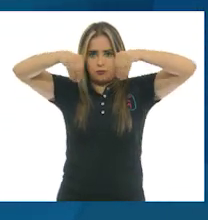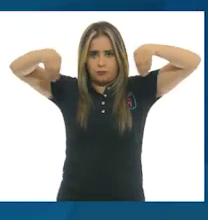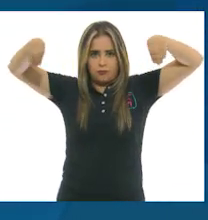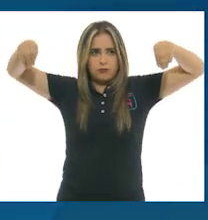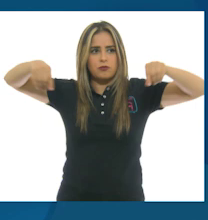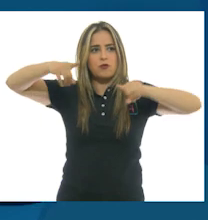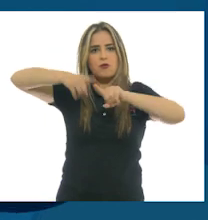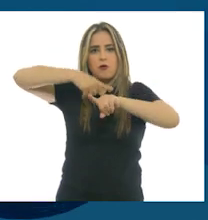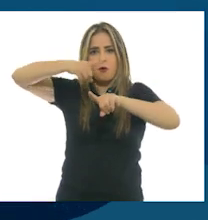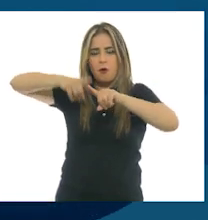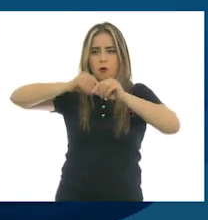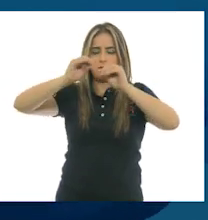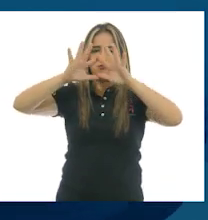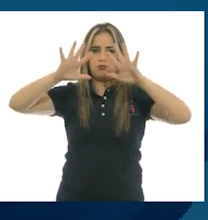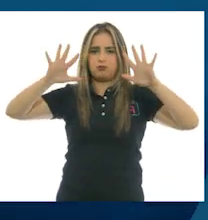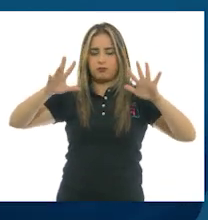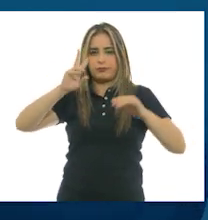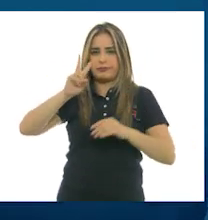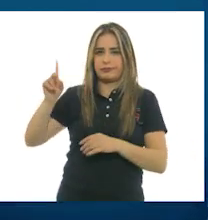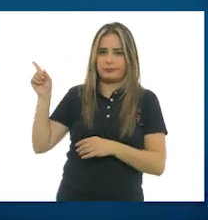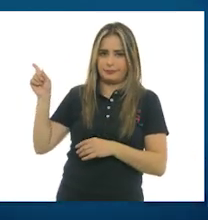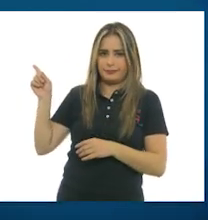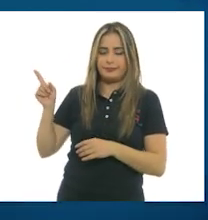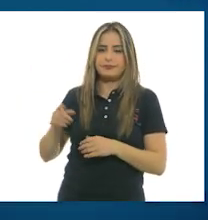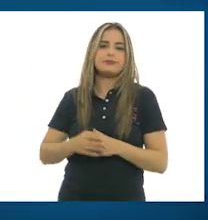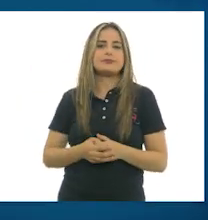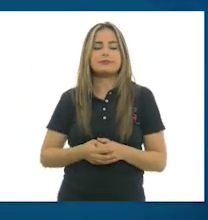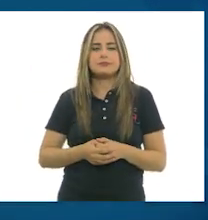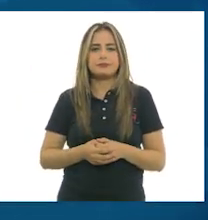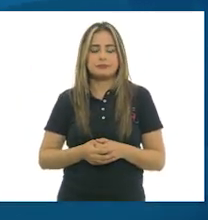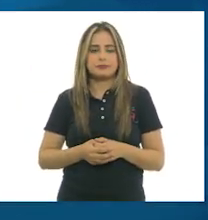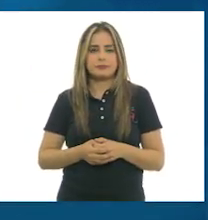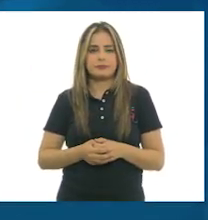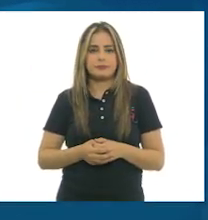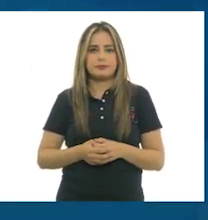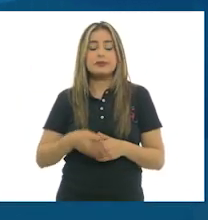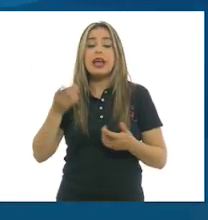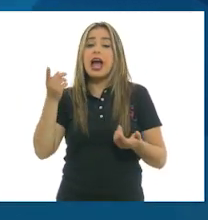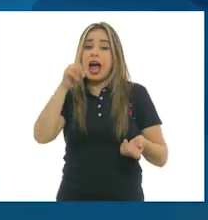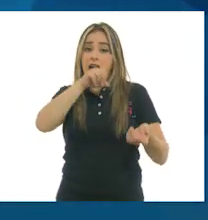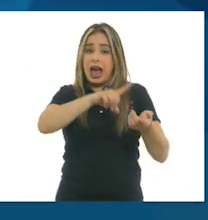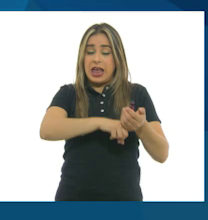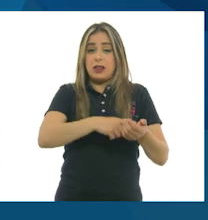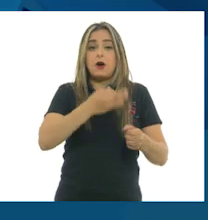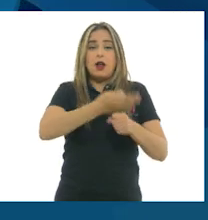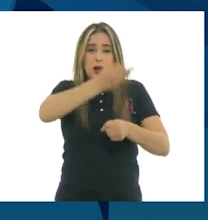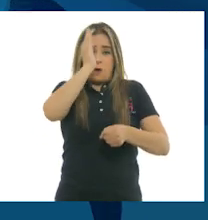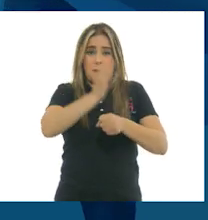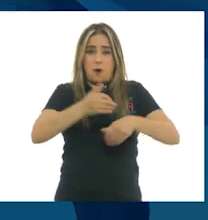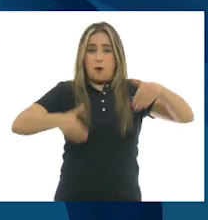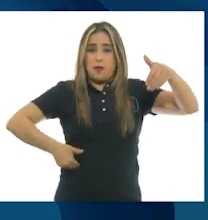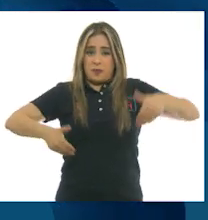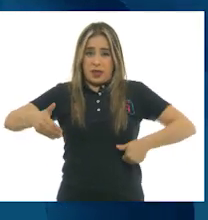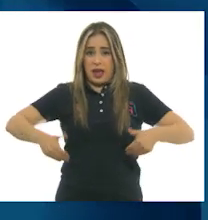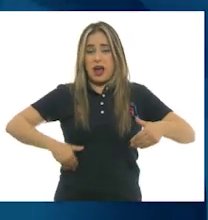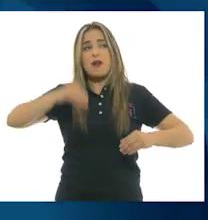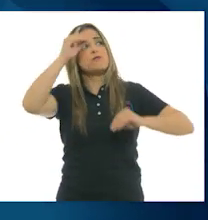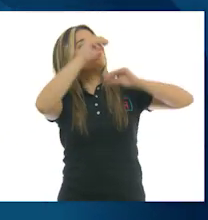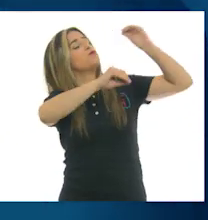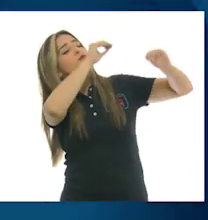mucho más vivos, ¿no? Sí, por supuesto. Y es que en la comedia, los colores que se utilizan son siempre